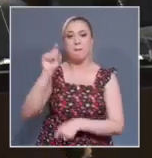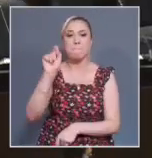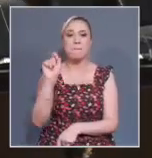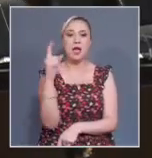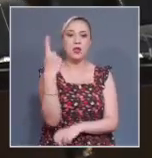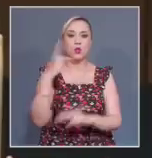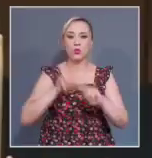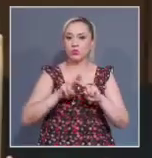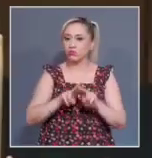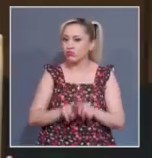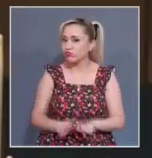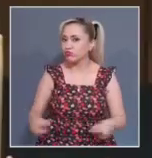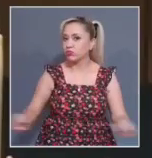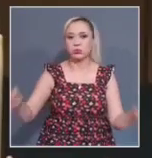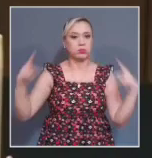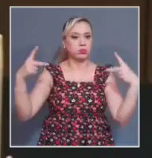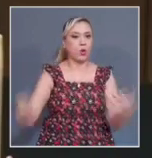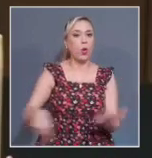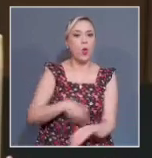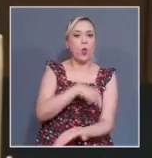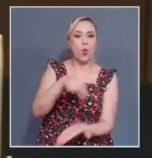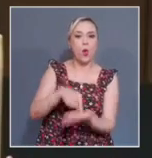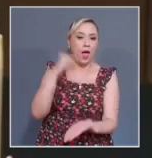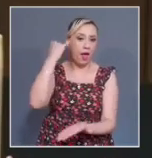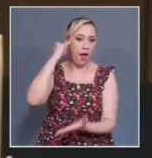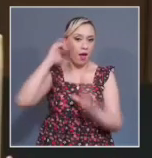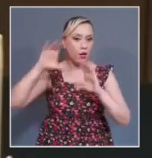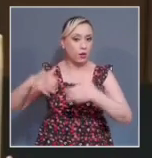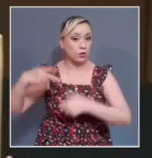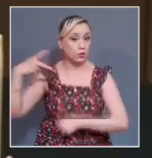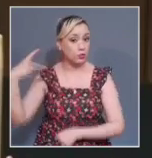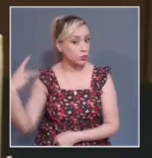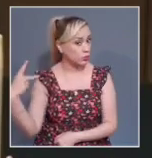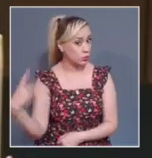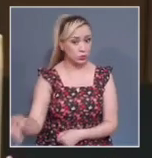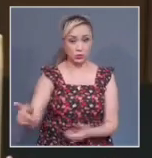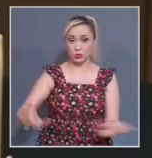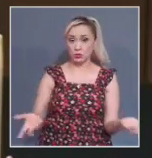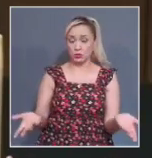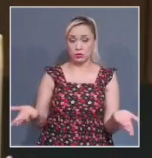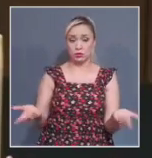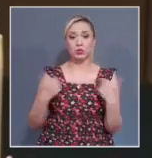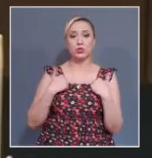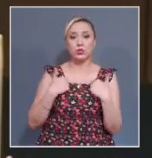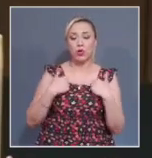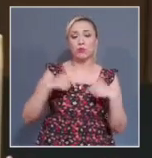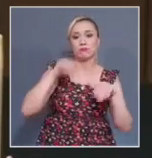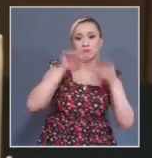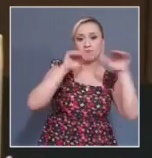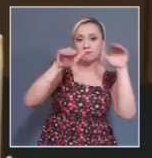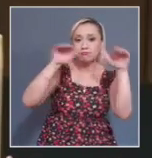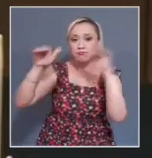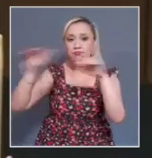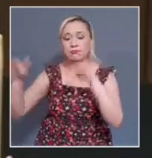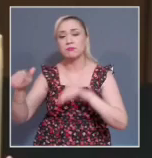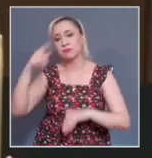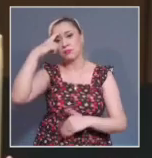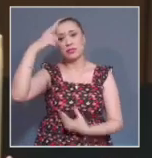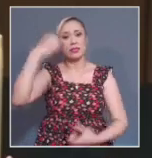indígenas. Aquí, de alguna manera, lo que hago es un llamado a los tribunales